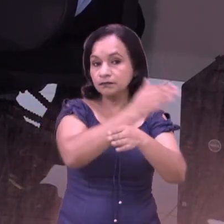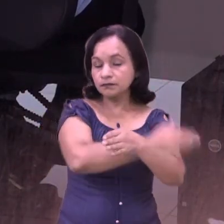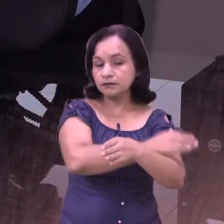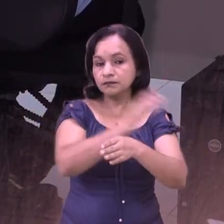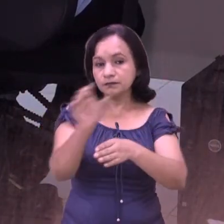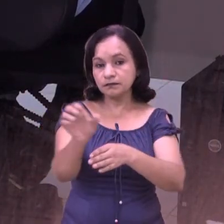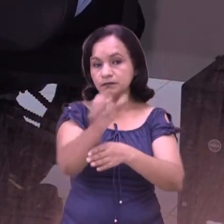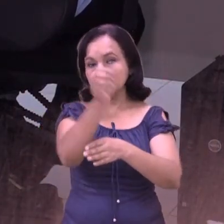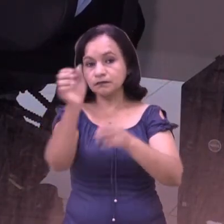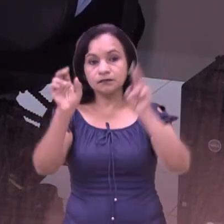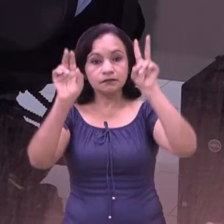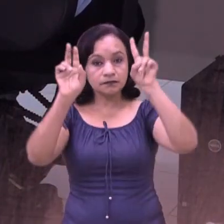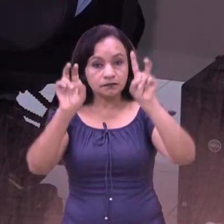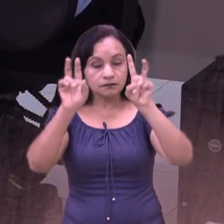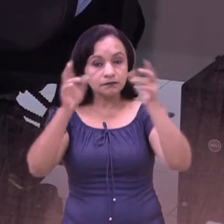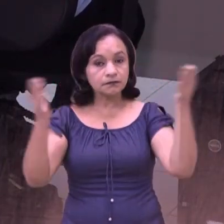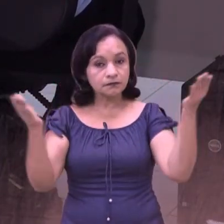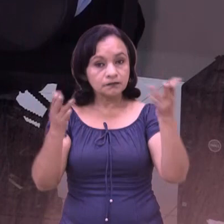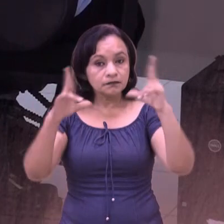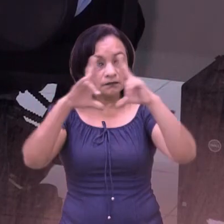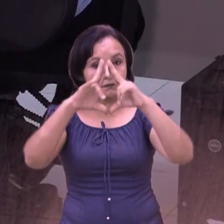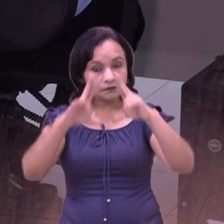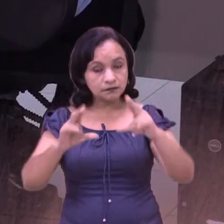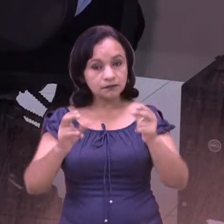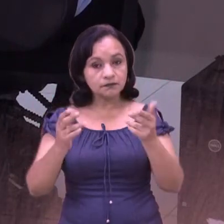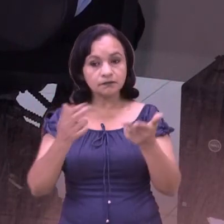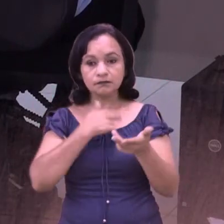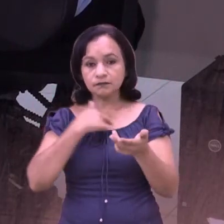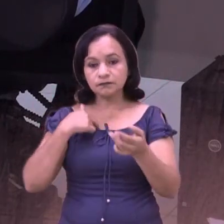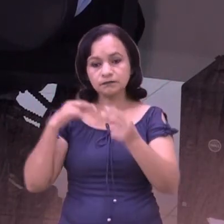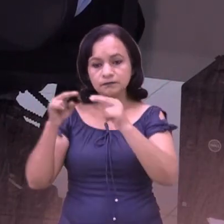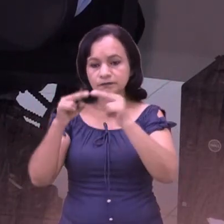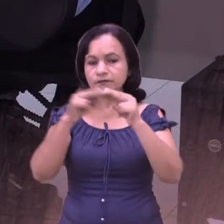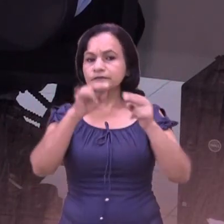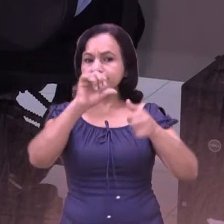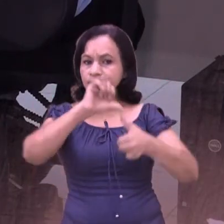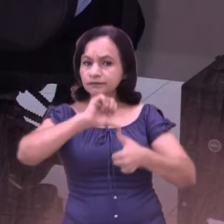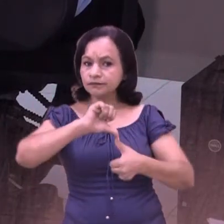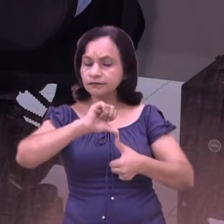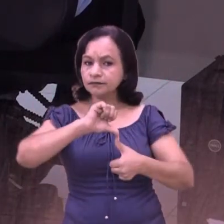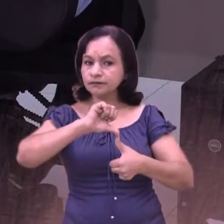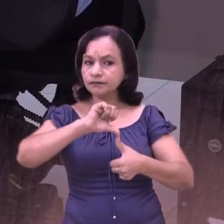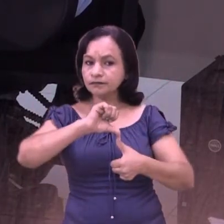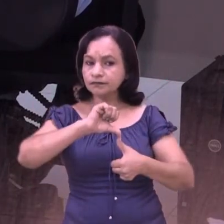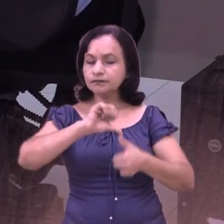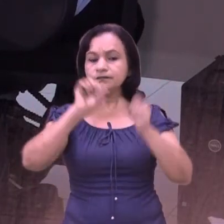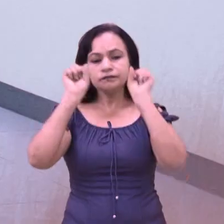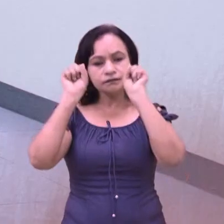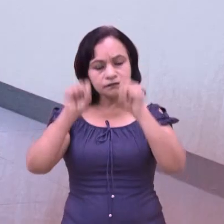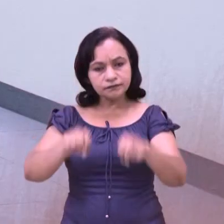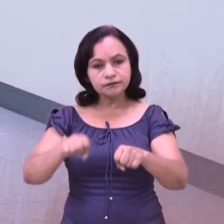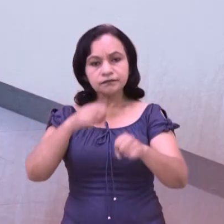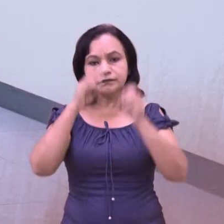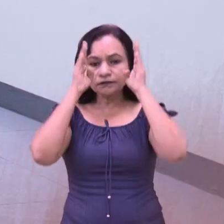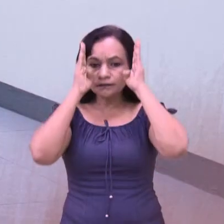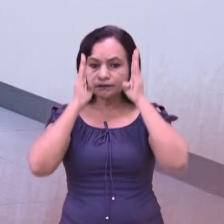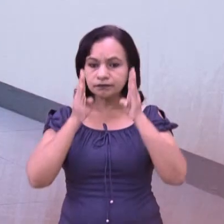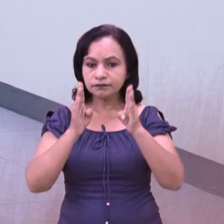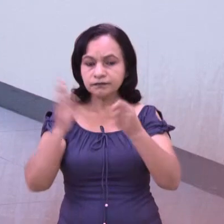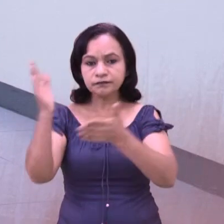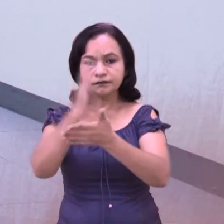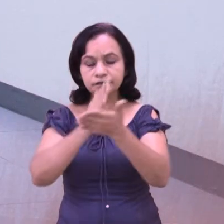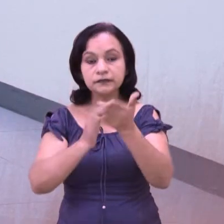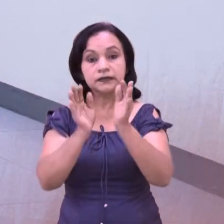pasado. El otro aspecto que hay que mencionar es cómo el país también se ha venido articulando a nivel centroamericano para